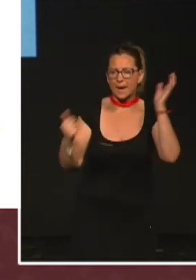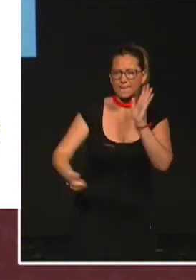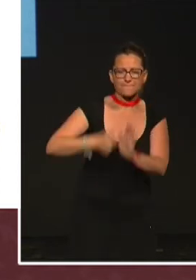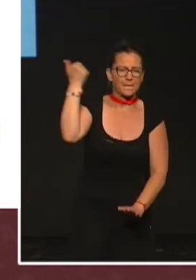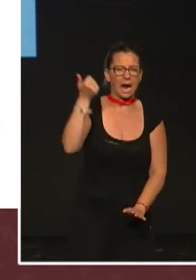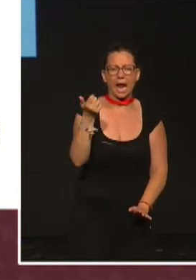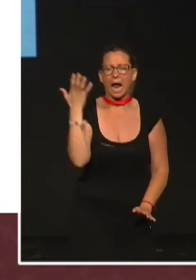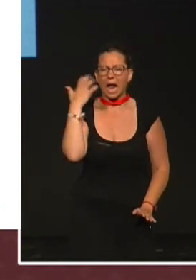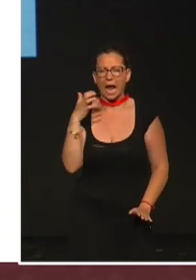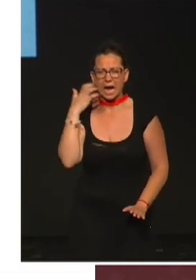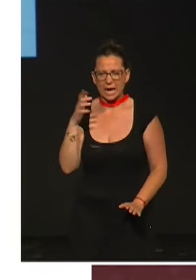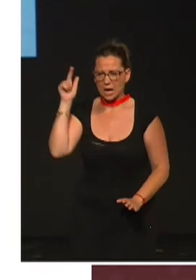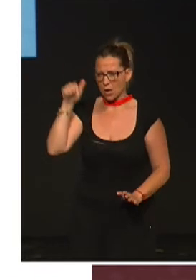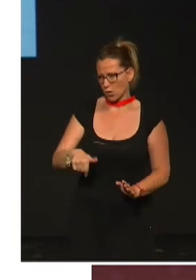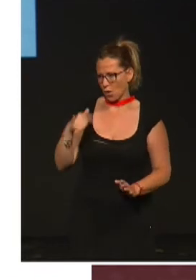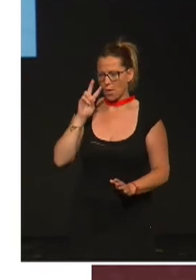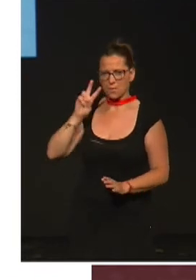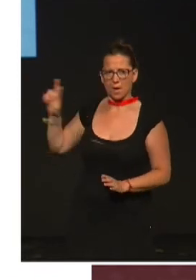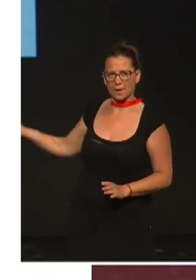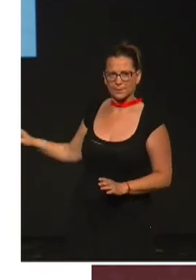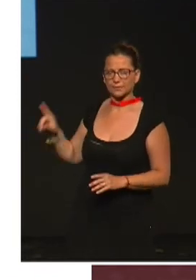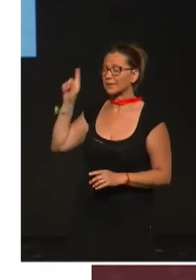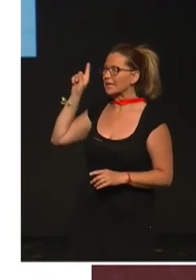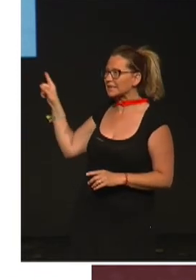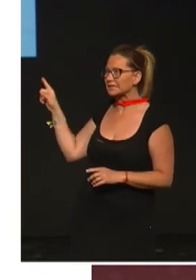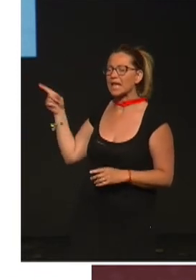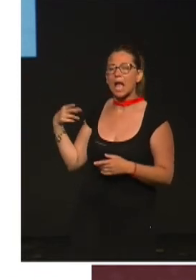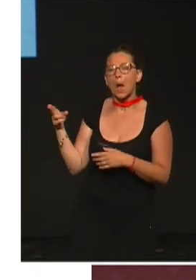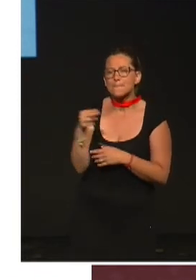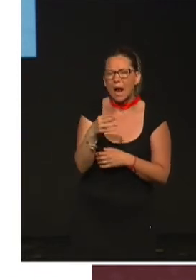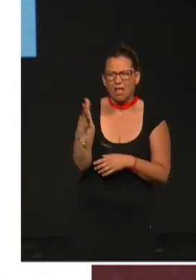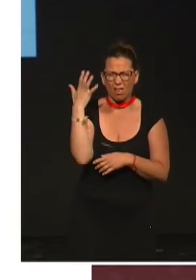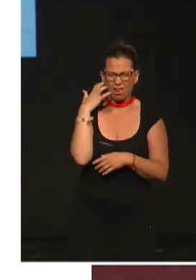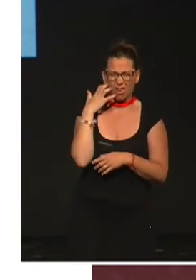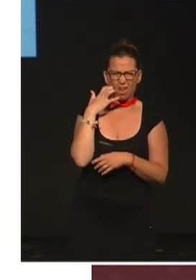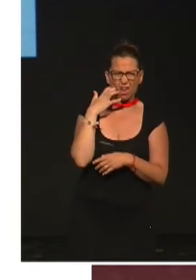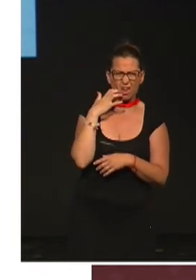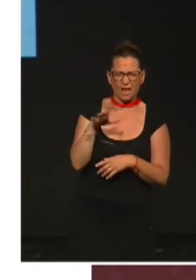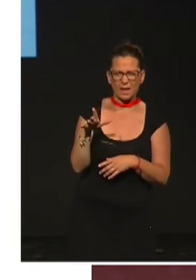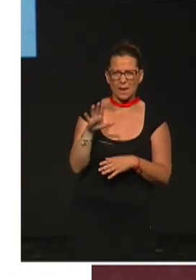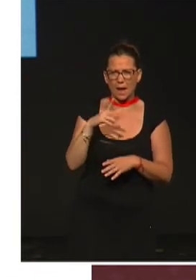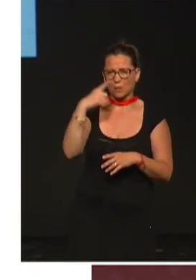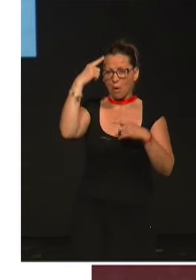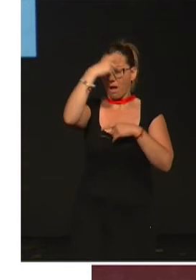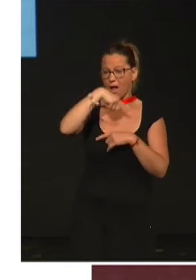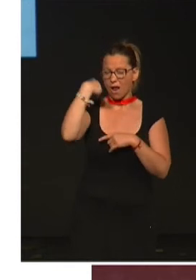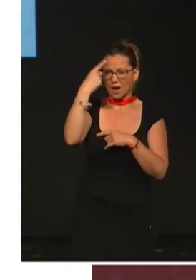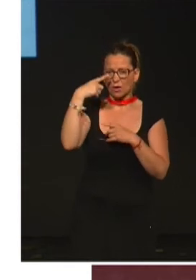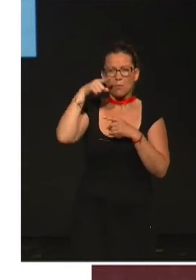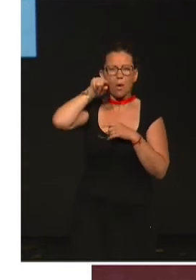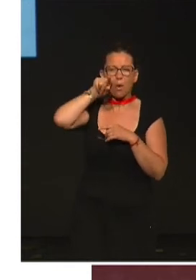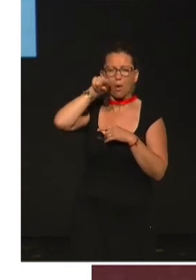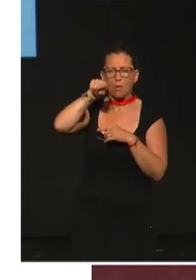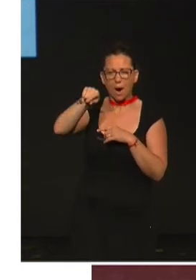El oscocéphalus darwini, el pez murciélago de labios rojos. Es un pez tan extraño que tiene una especie de apéndice en el rostro que utiliza para